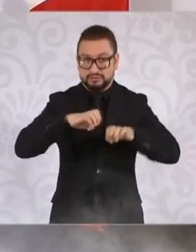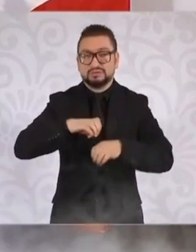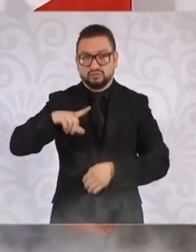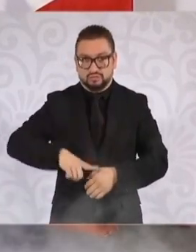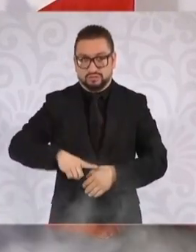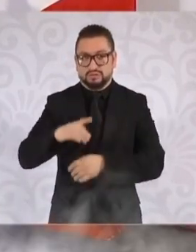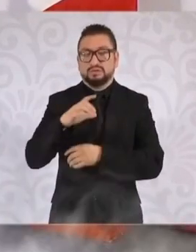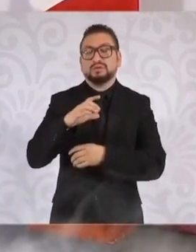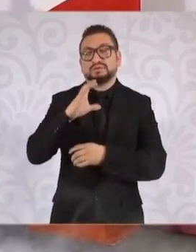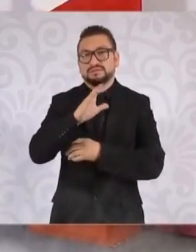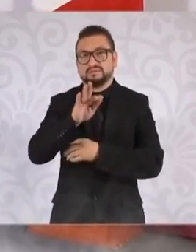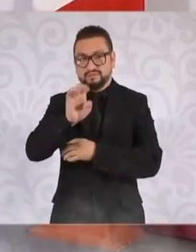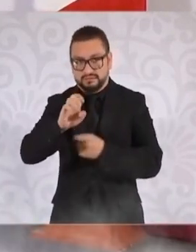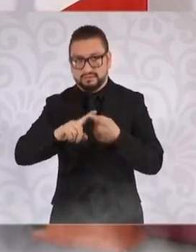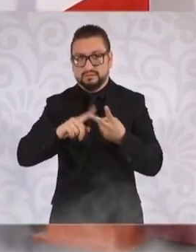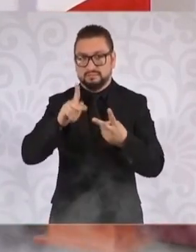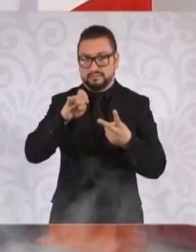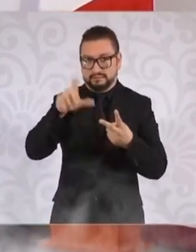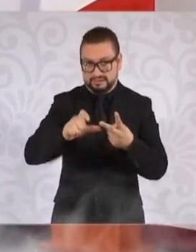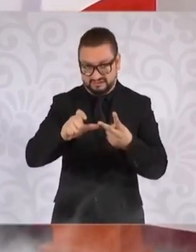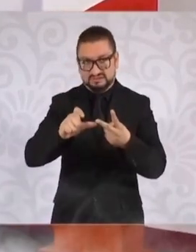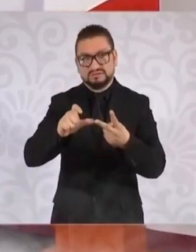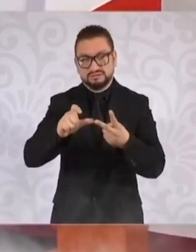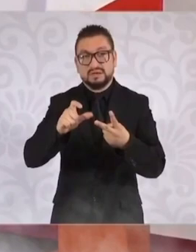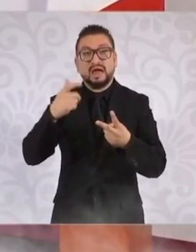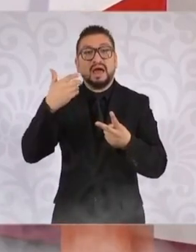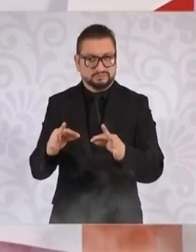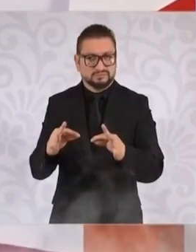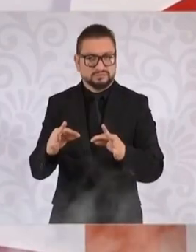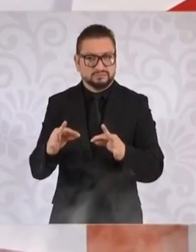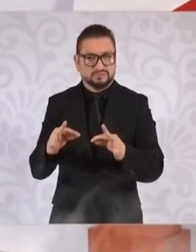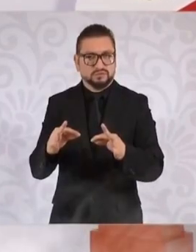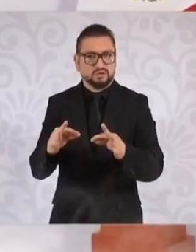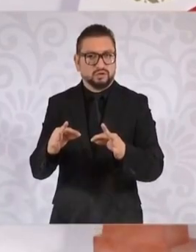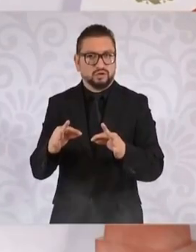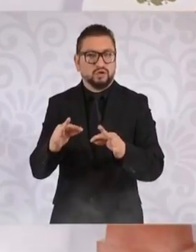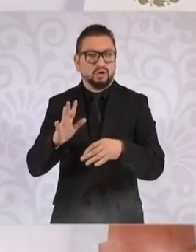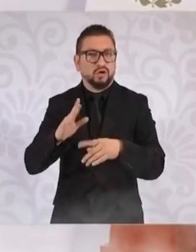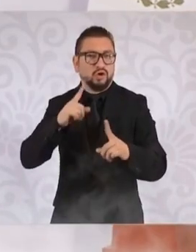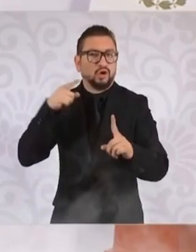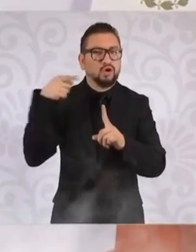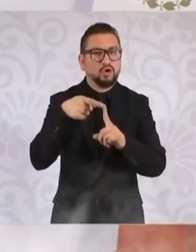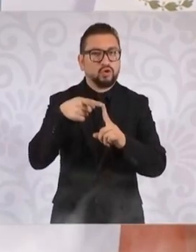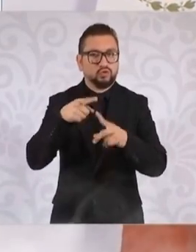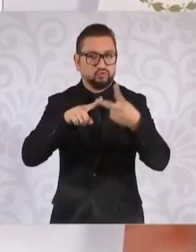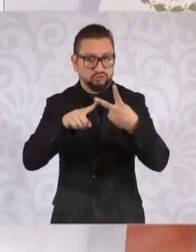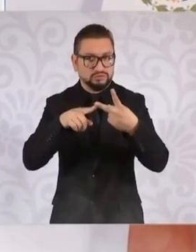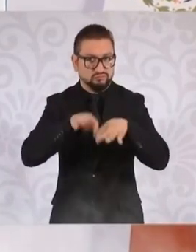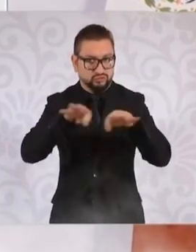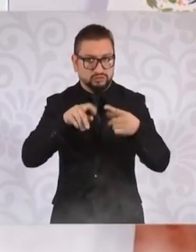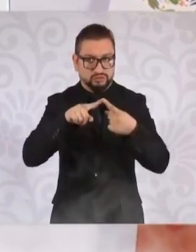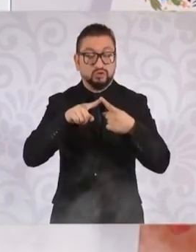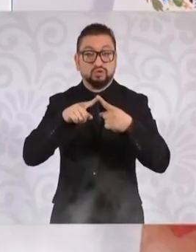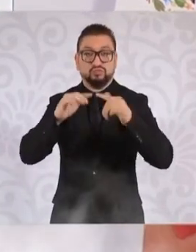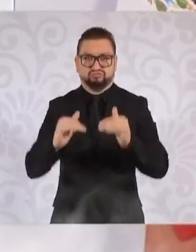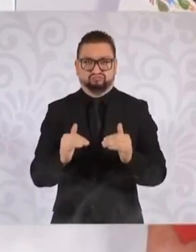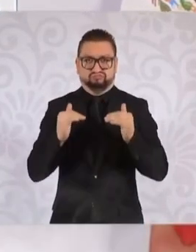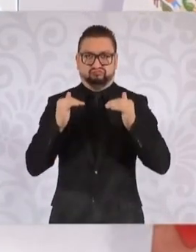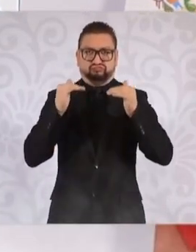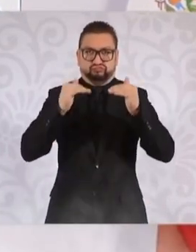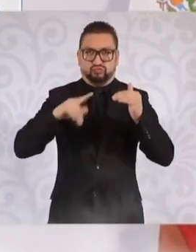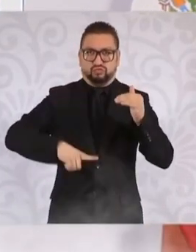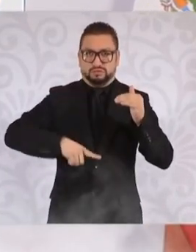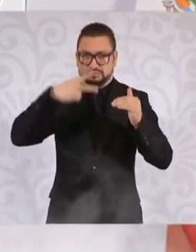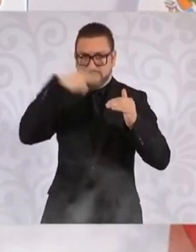Comisión Federal de Electricidad y Pemex, fueron creadas por dos objetivos principales. La soberanía energética